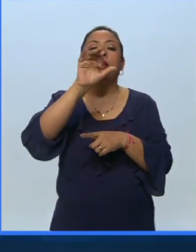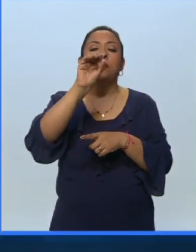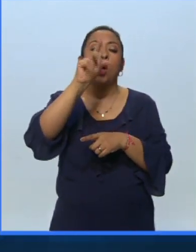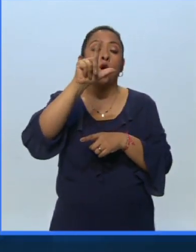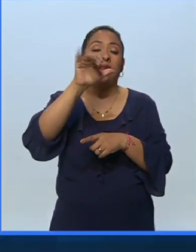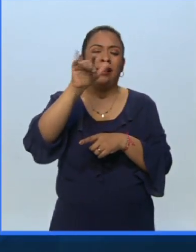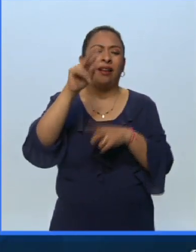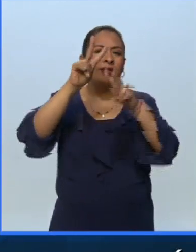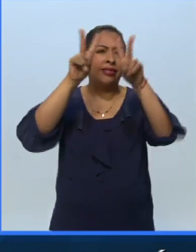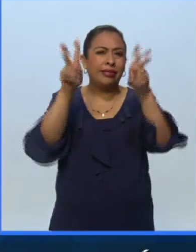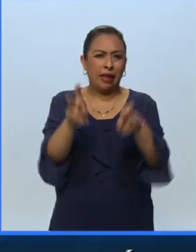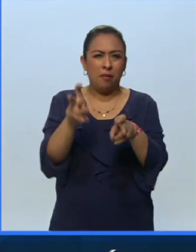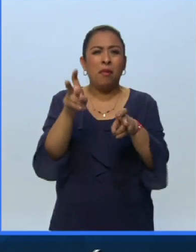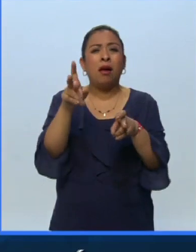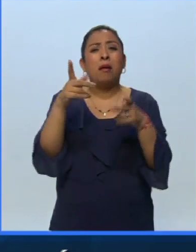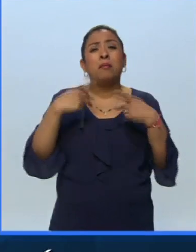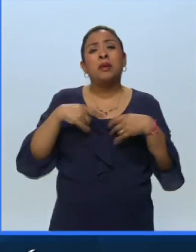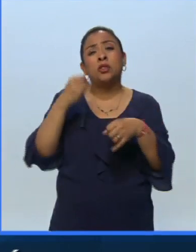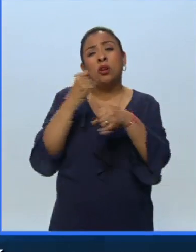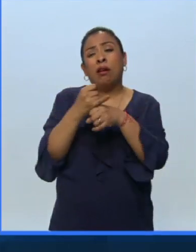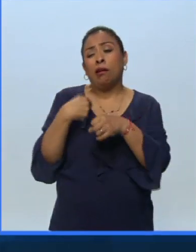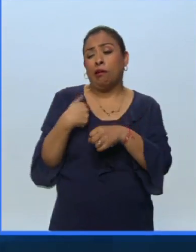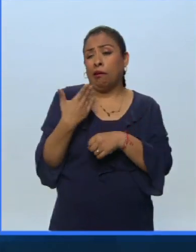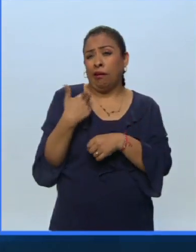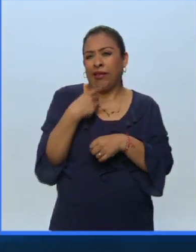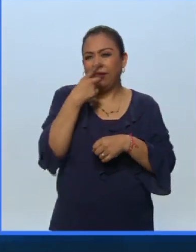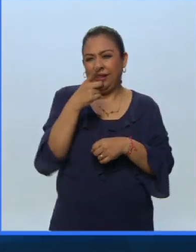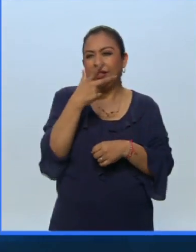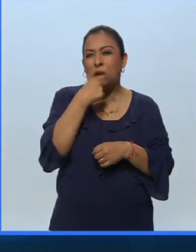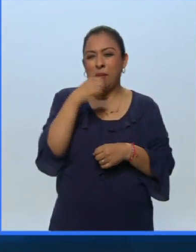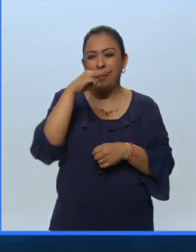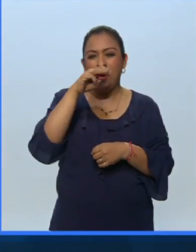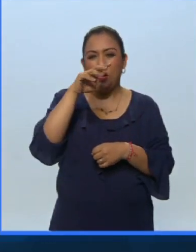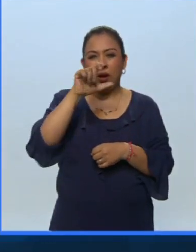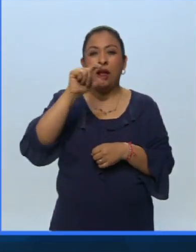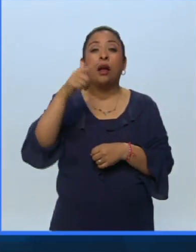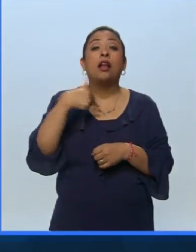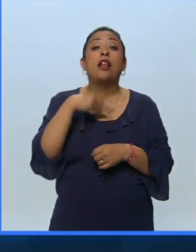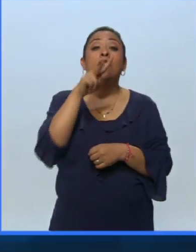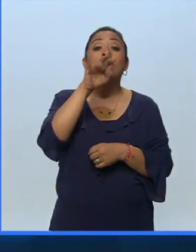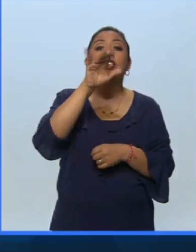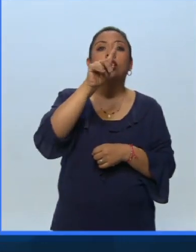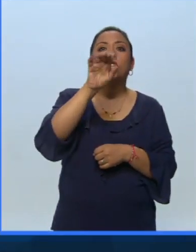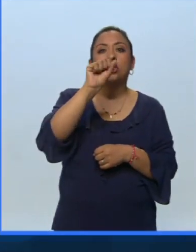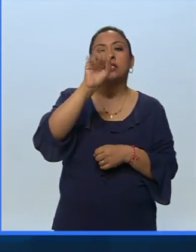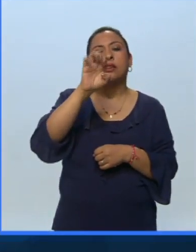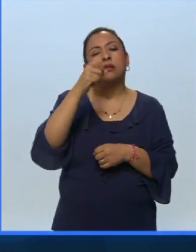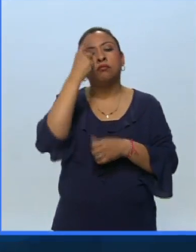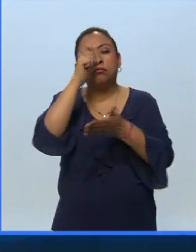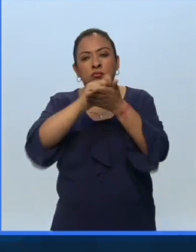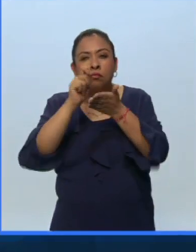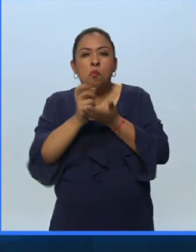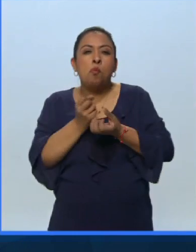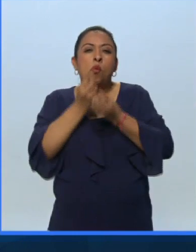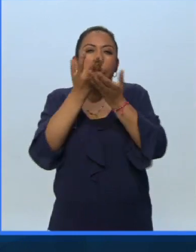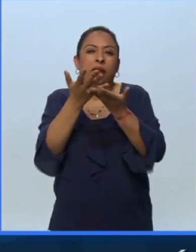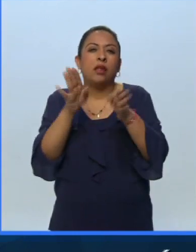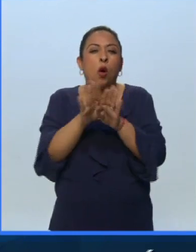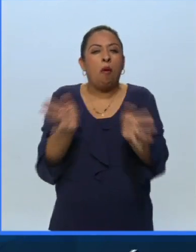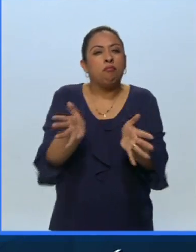su tema fue un personaje que acaba de mencionar Manuel Aguilar Víctor Serge escritor, poeta y activista